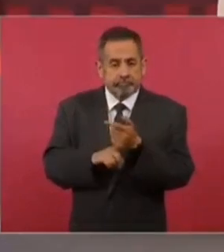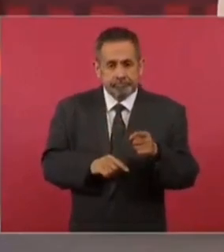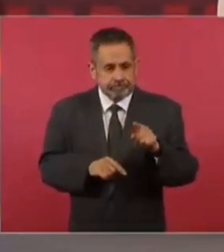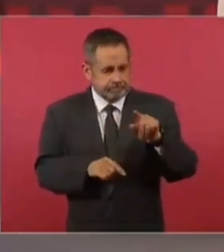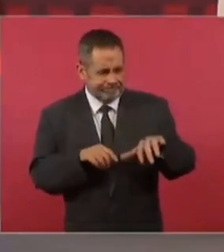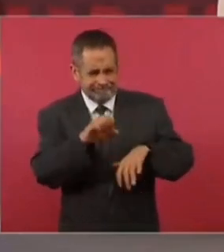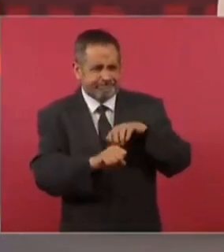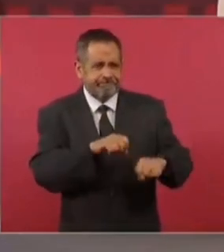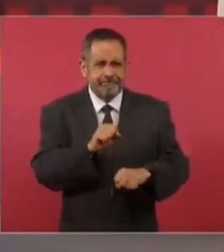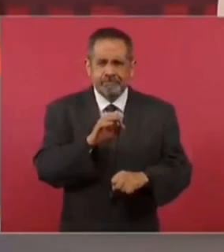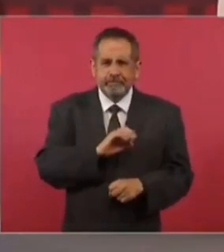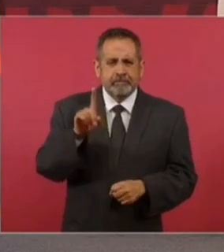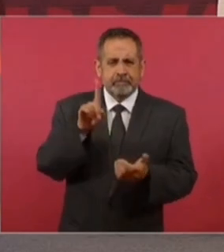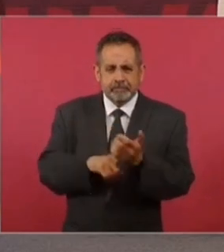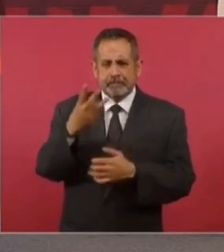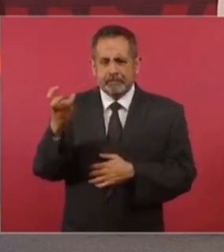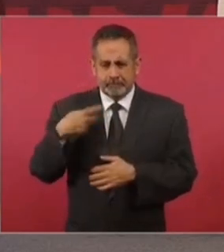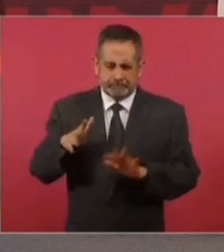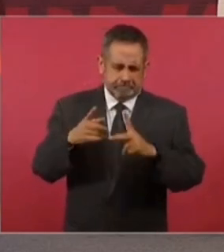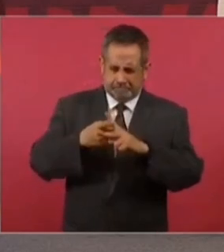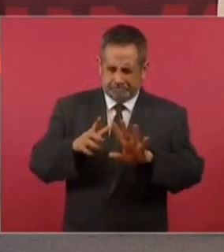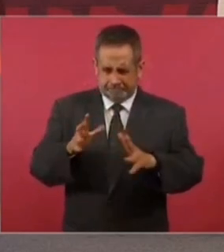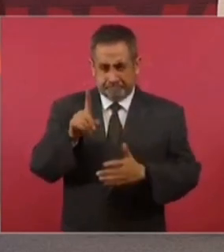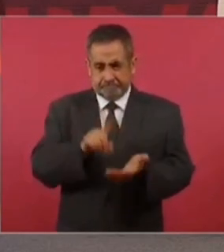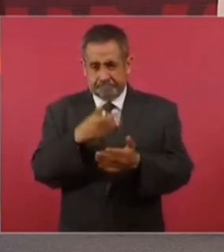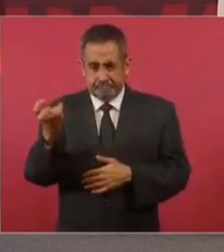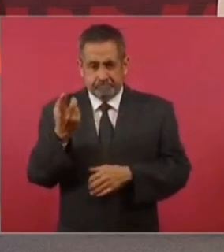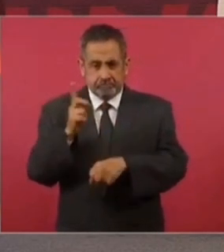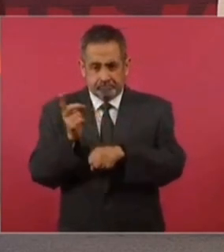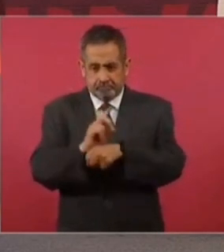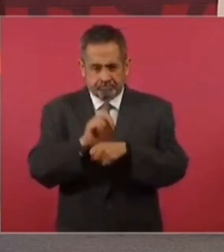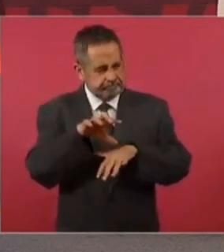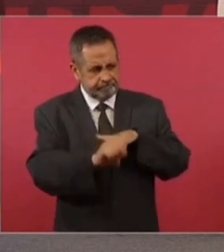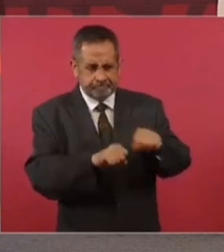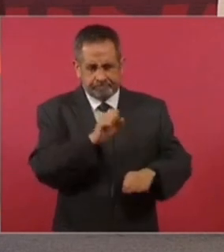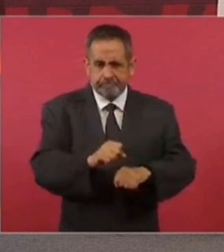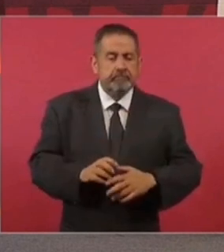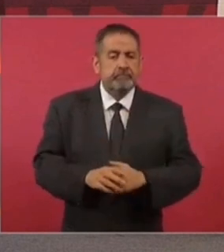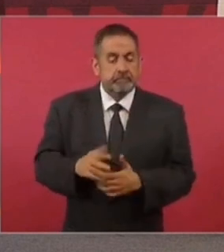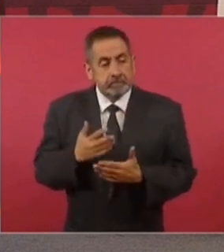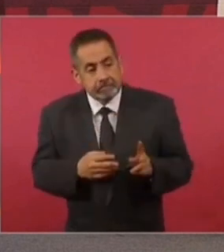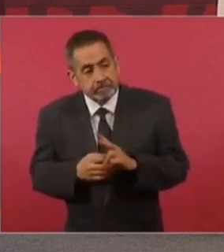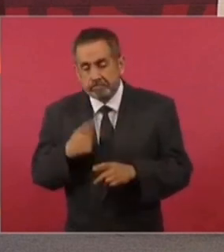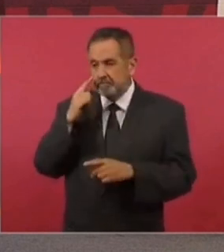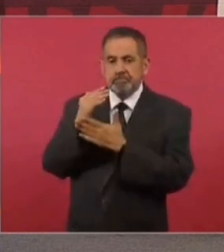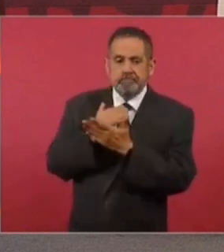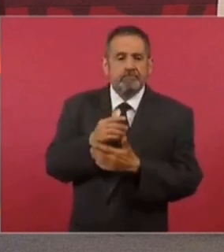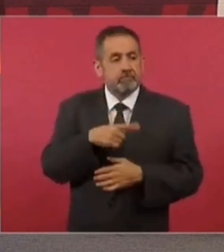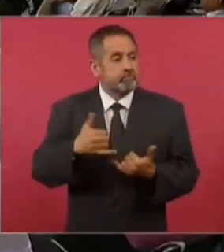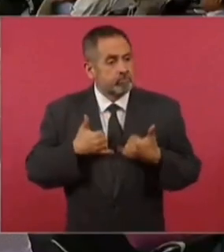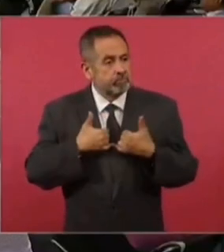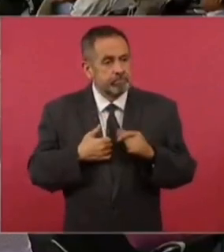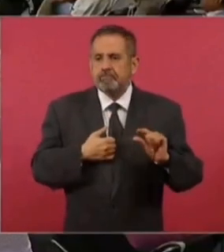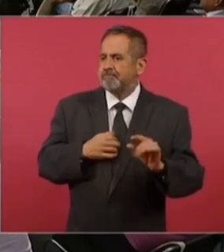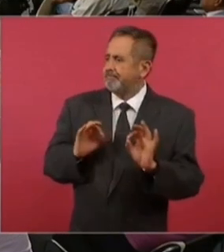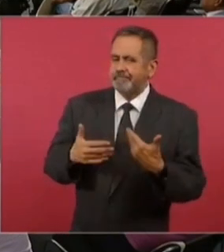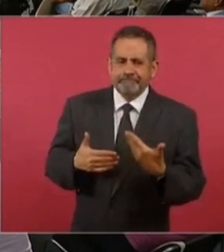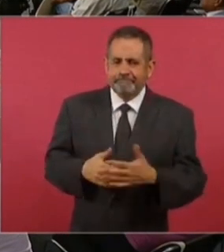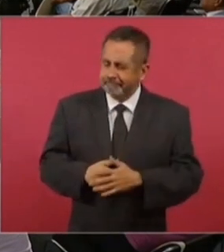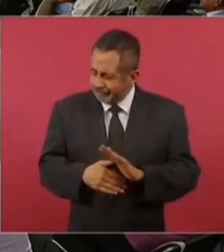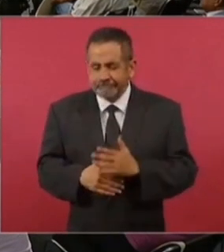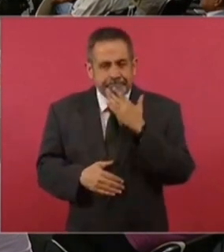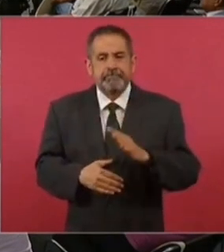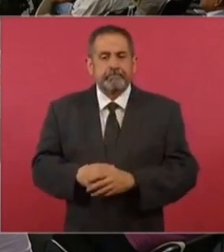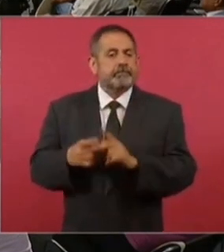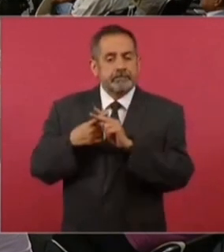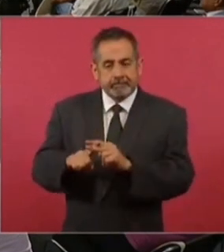a 1.300 presuntos delincuentes, de promedio al día. Y ya estoy viendo menos jóvenes. O sea que